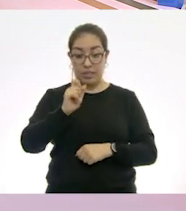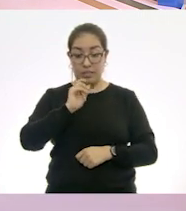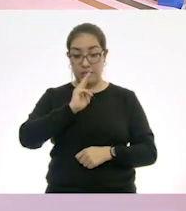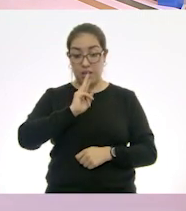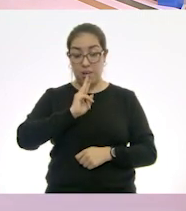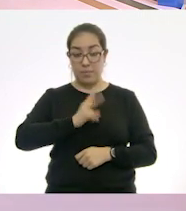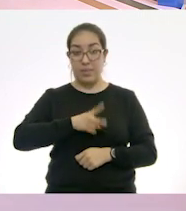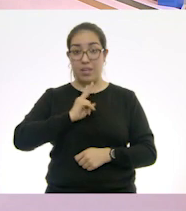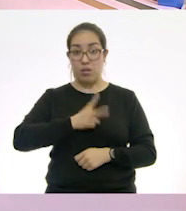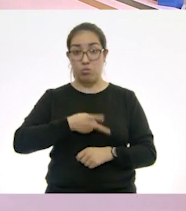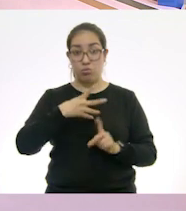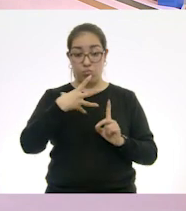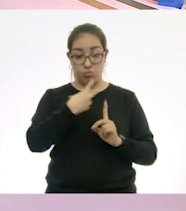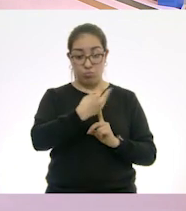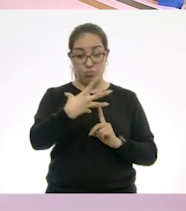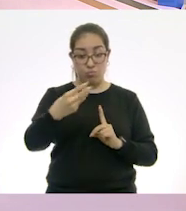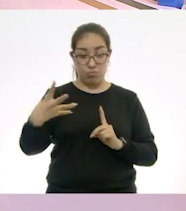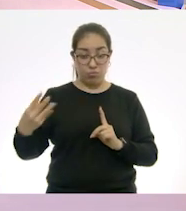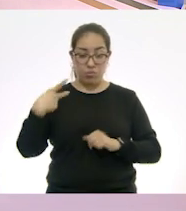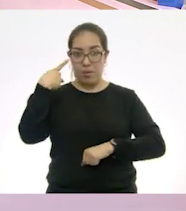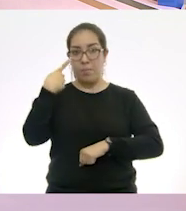y delicado.